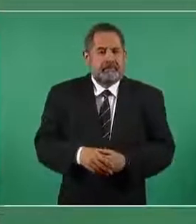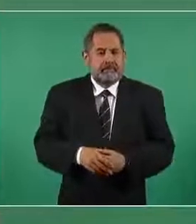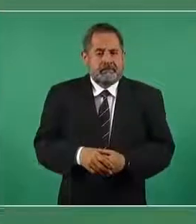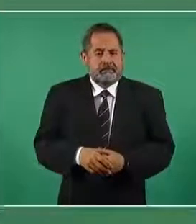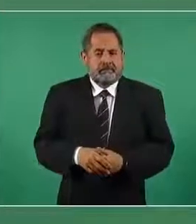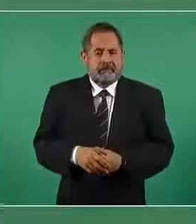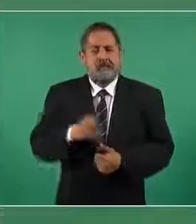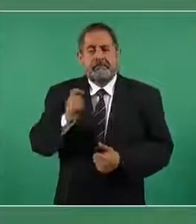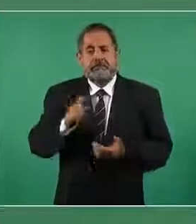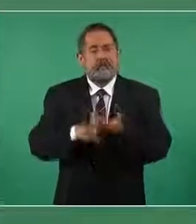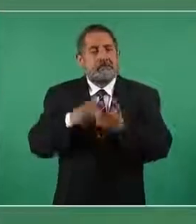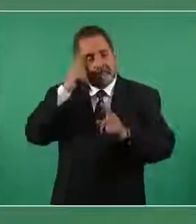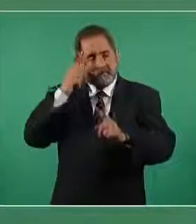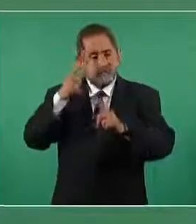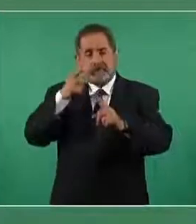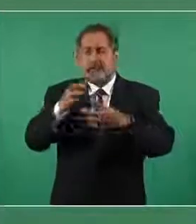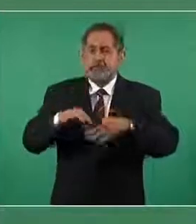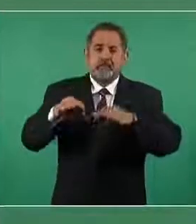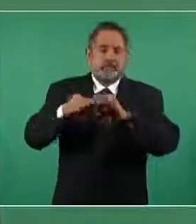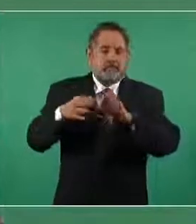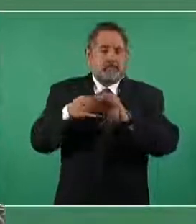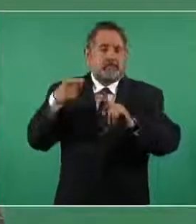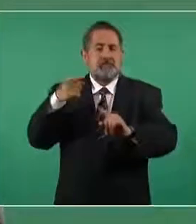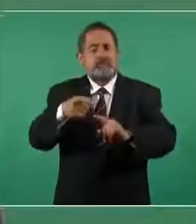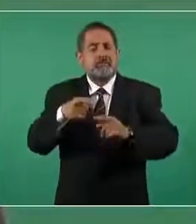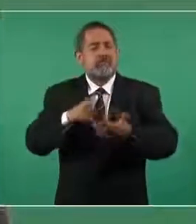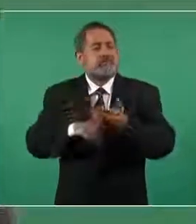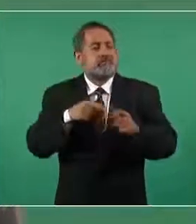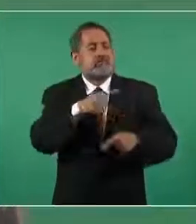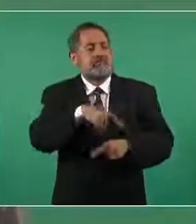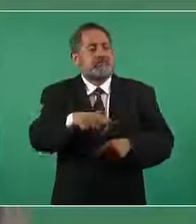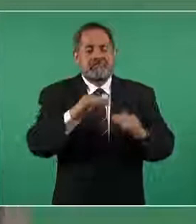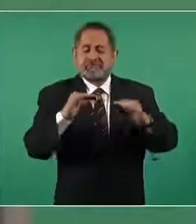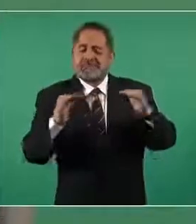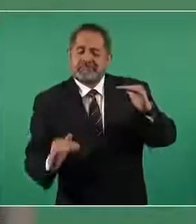tiene como causa principal la corrupción